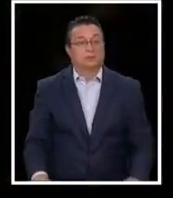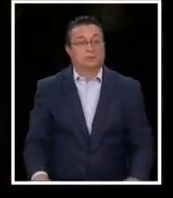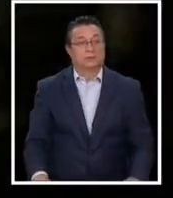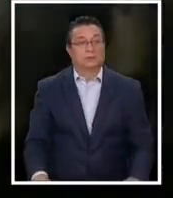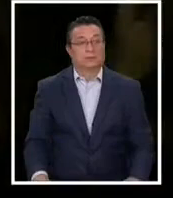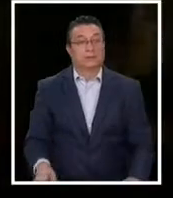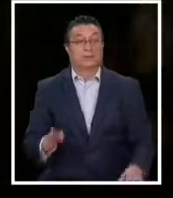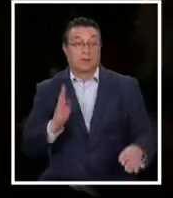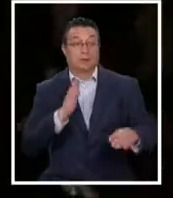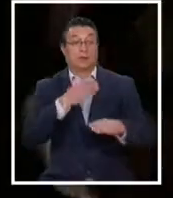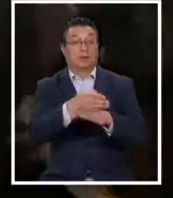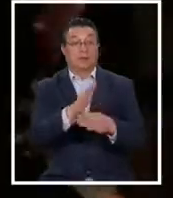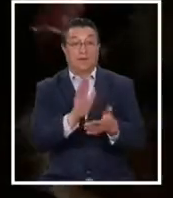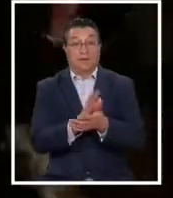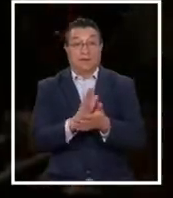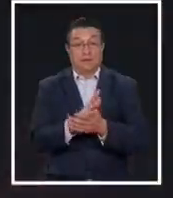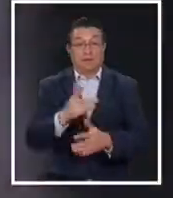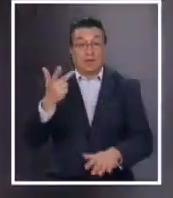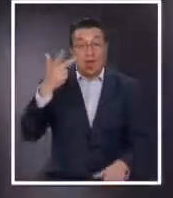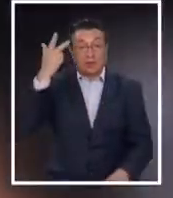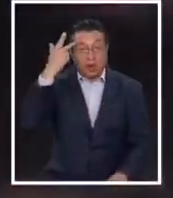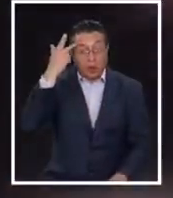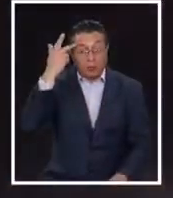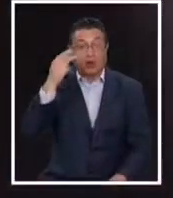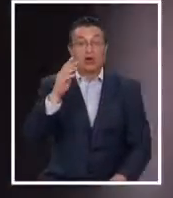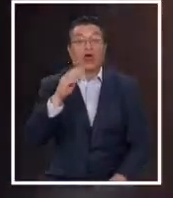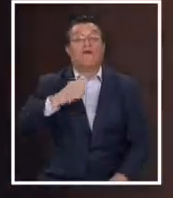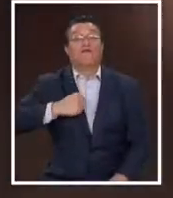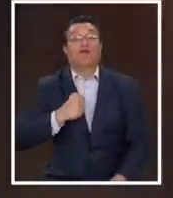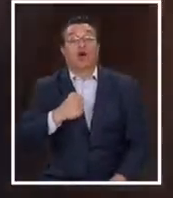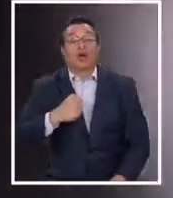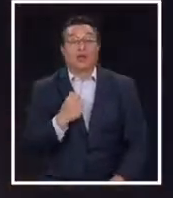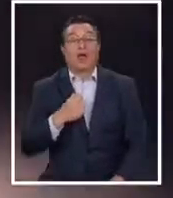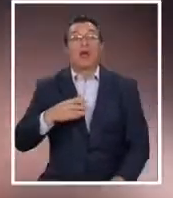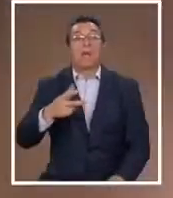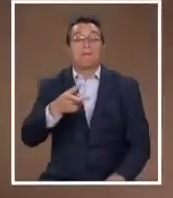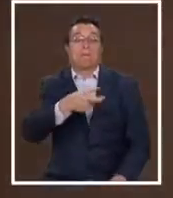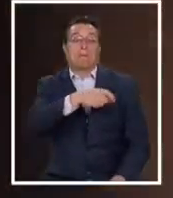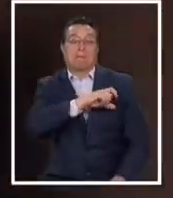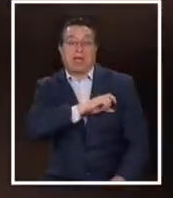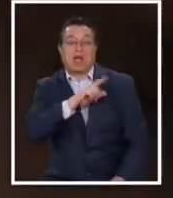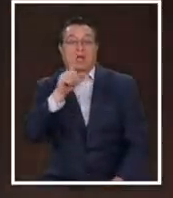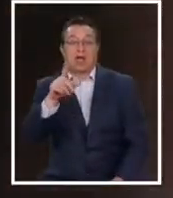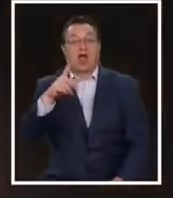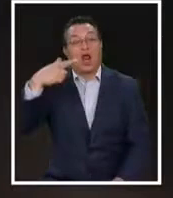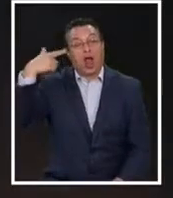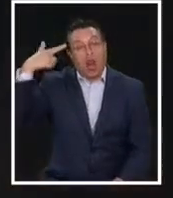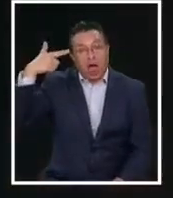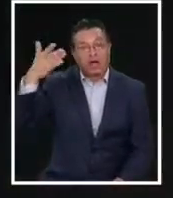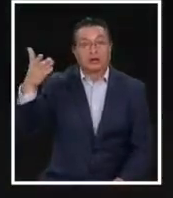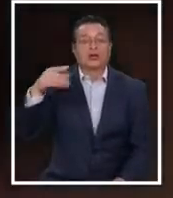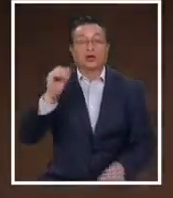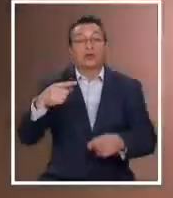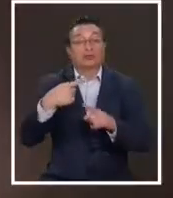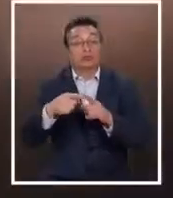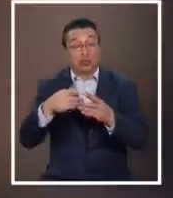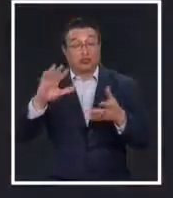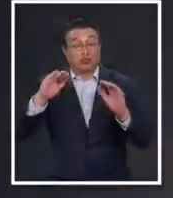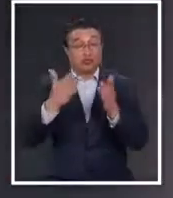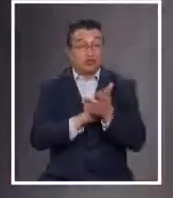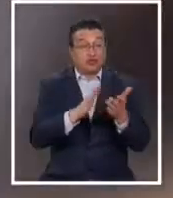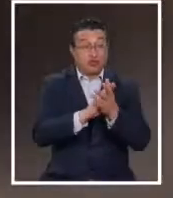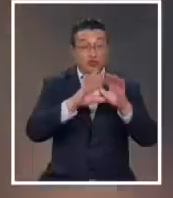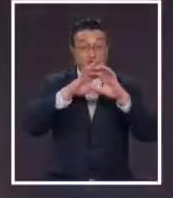Para los que asisten a las fiestas en ciudades como Sao Paulo, Bogotá, Madrid o Londres, los casi tres millones de muertos que ha dejado la pandemia a nivel mundial,